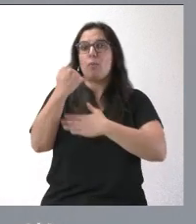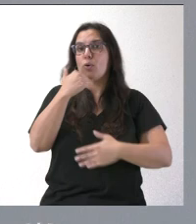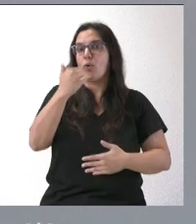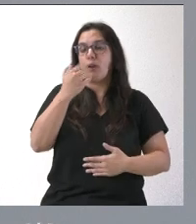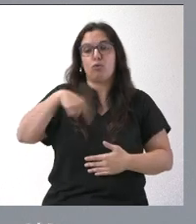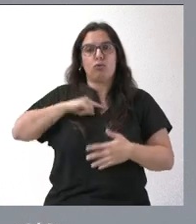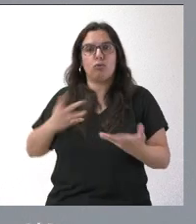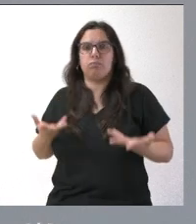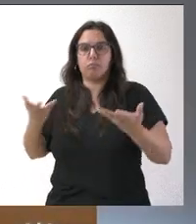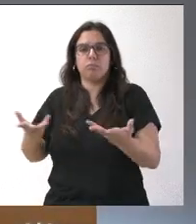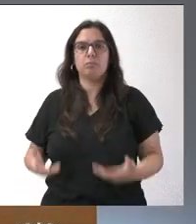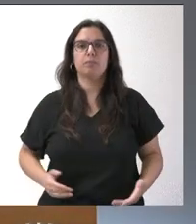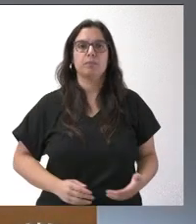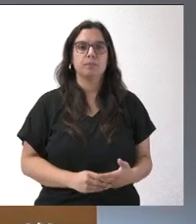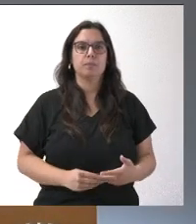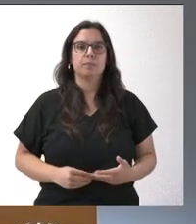disposición.